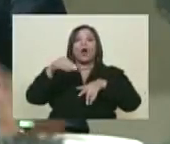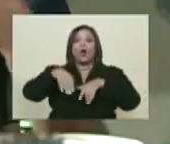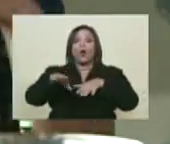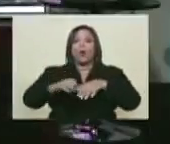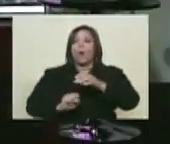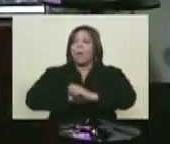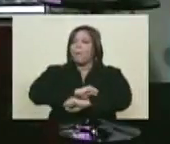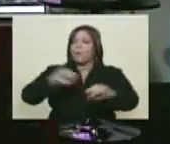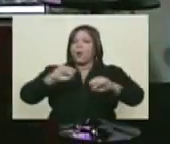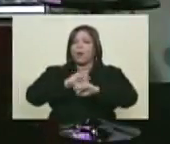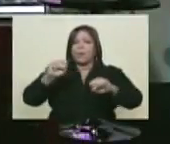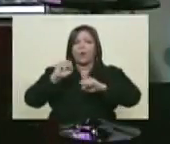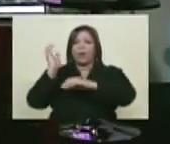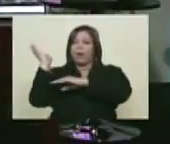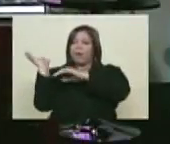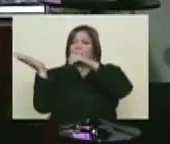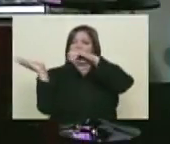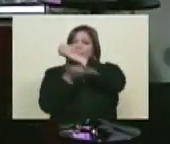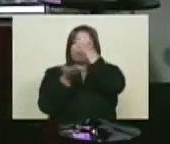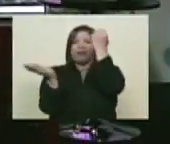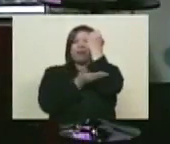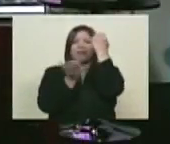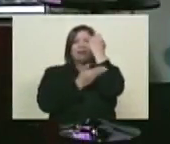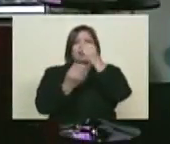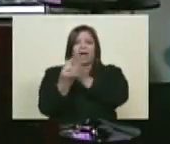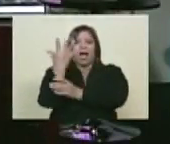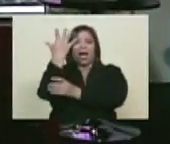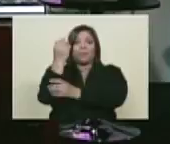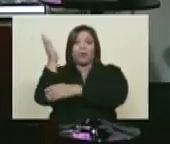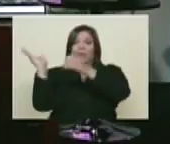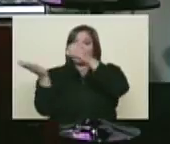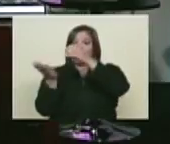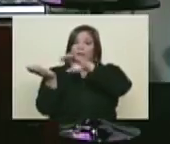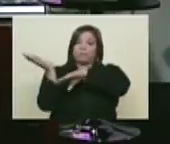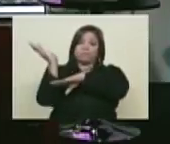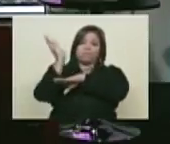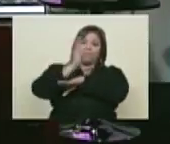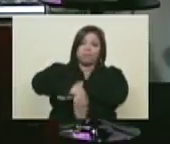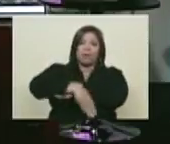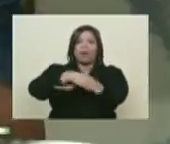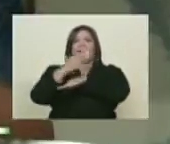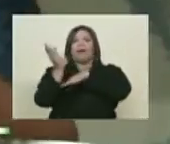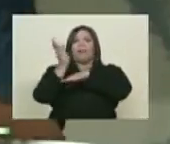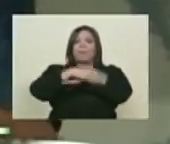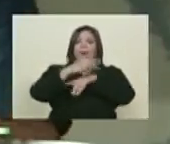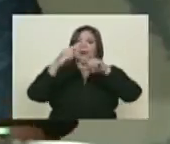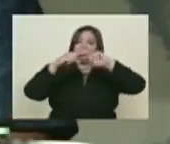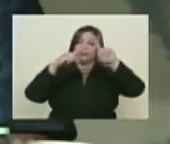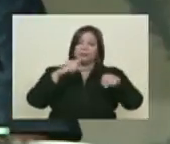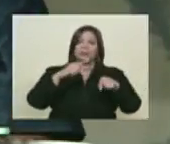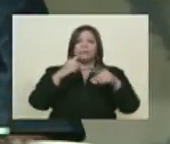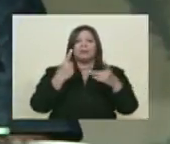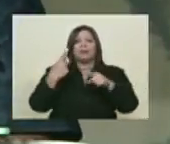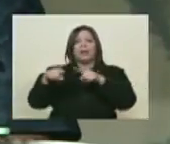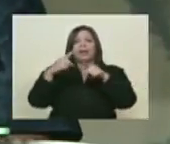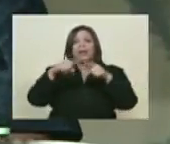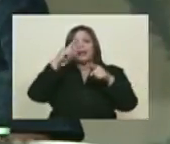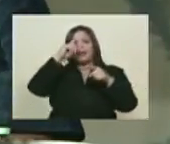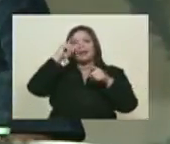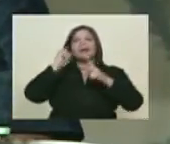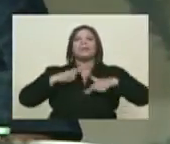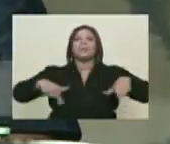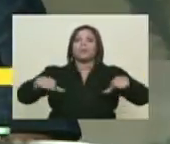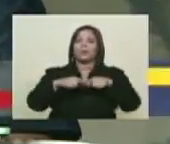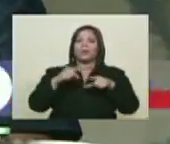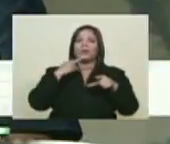explosiones, cortaban árboles y los lanzaban por los principales ríos, llegaban al lago y los marcaban. Entonces podían colocar